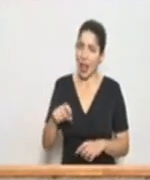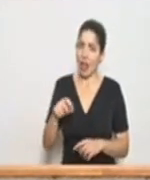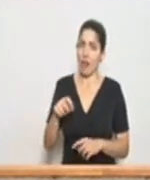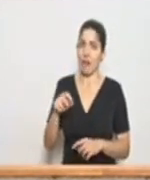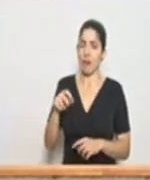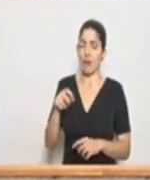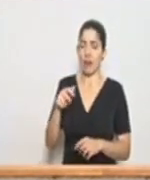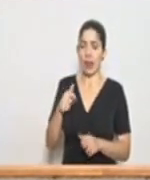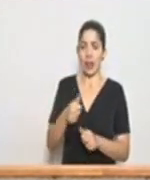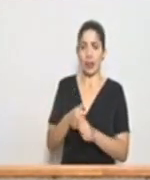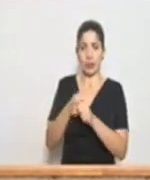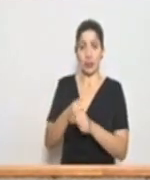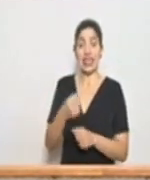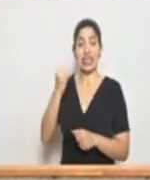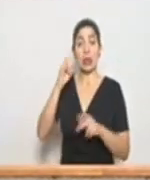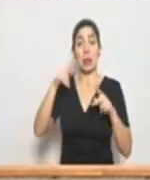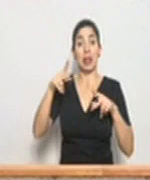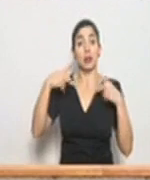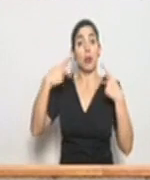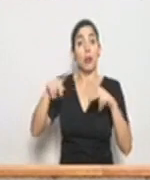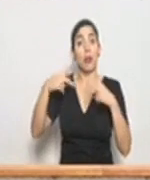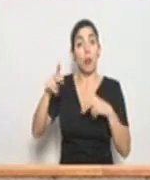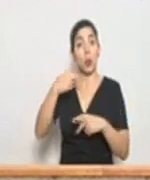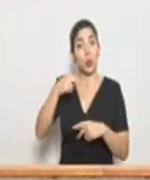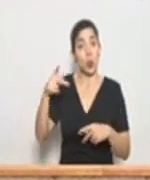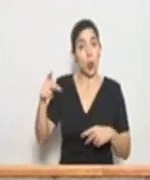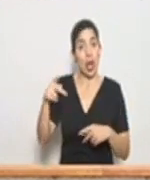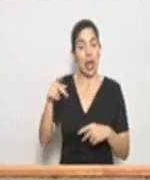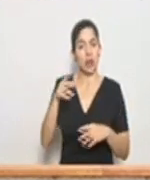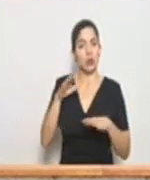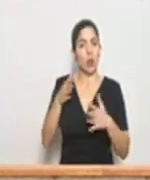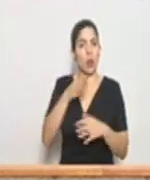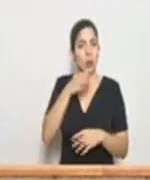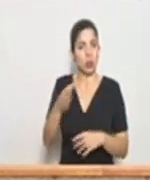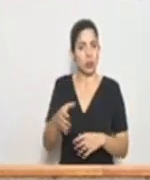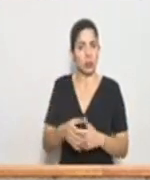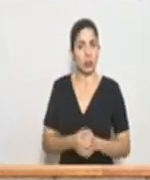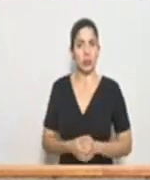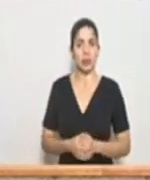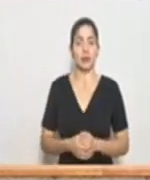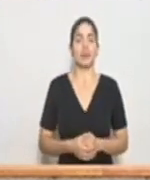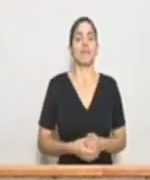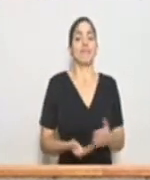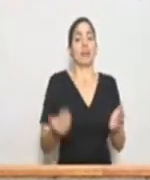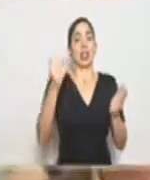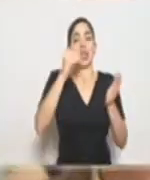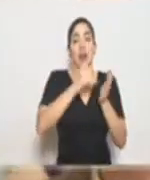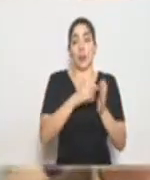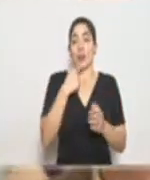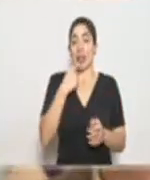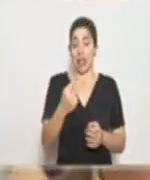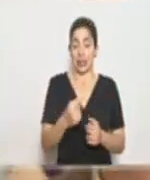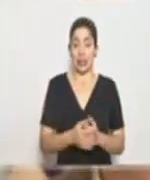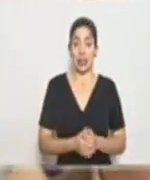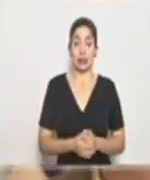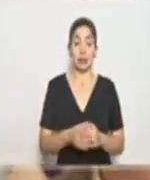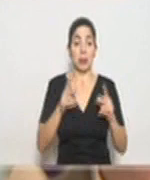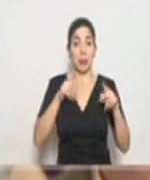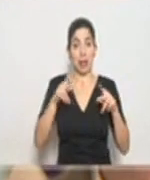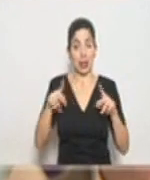sigue paseando Punta Arenas y además para los porteños? Bueno, volvemos a decir, entre más